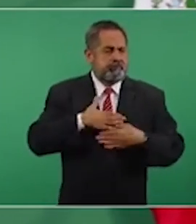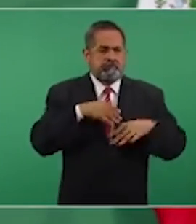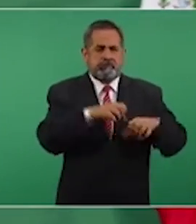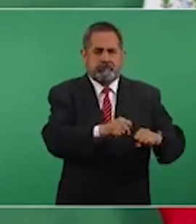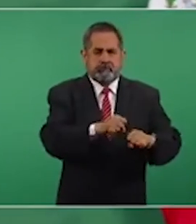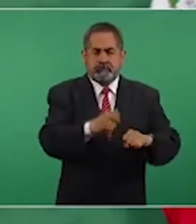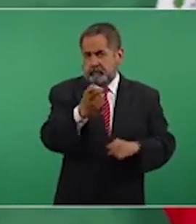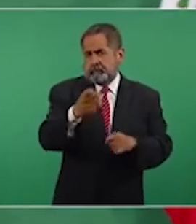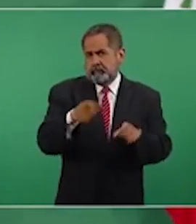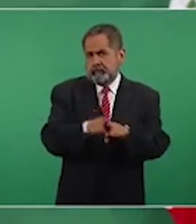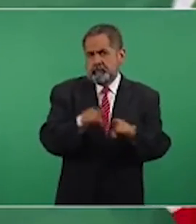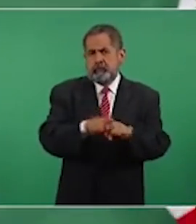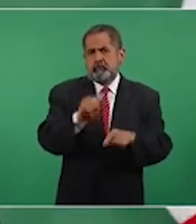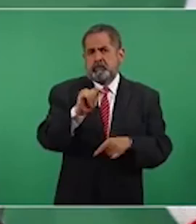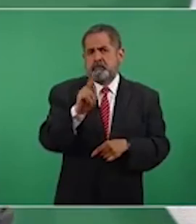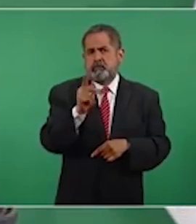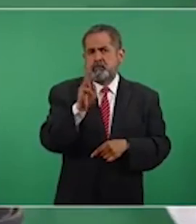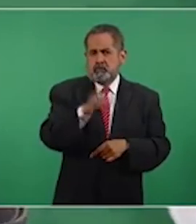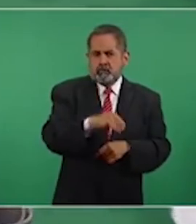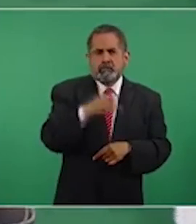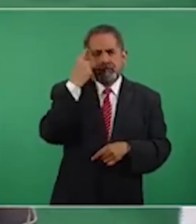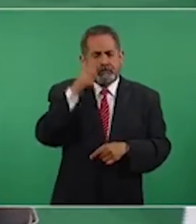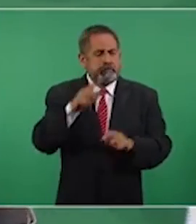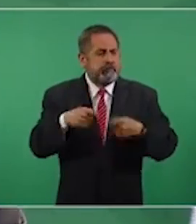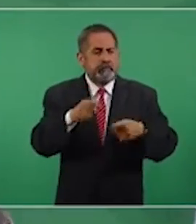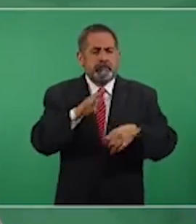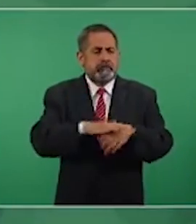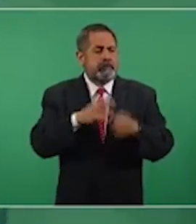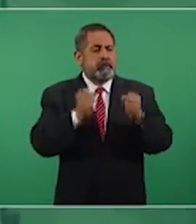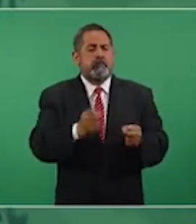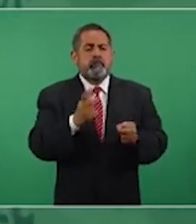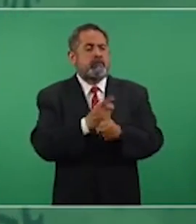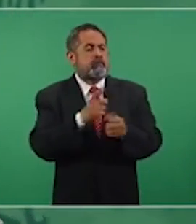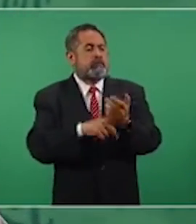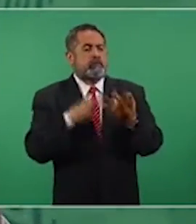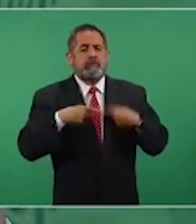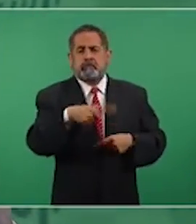lo que están haciendo en Tulum, para garantizar sobre todo la seguridad de la gente,